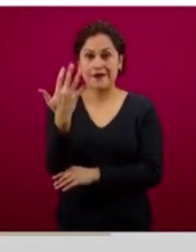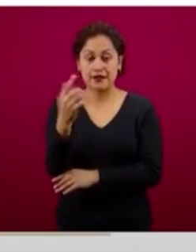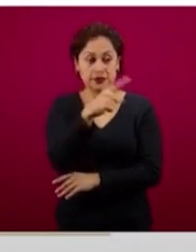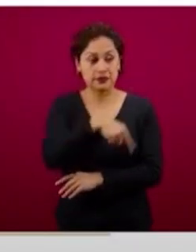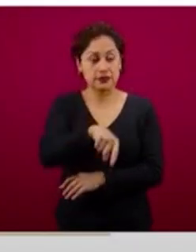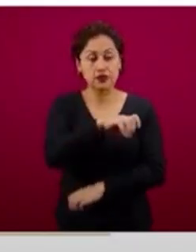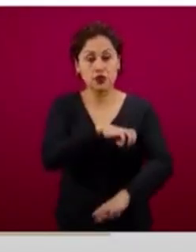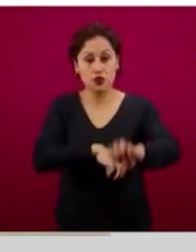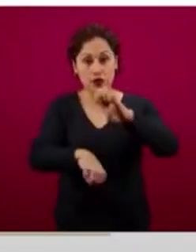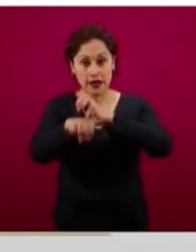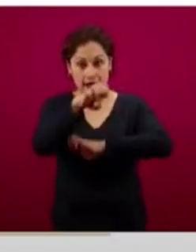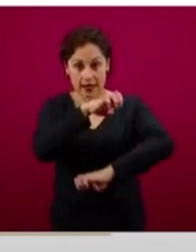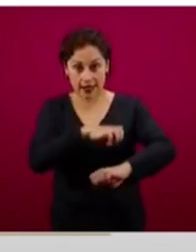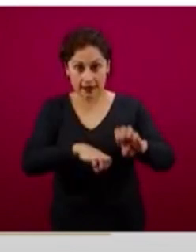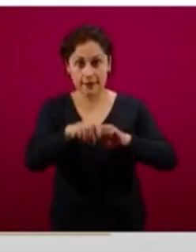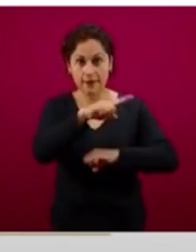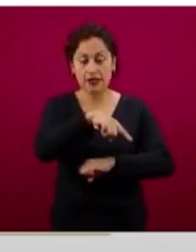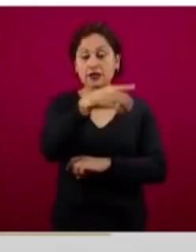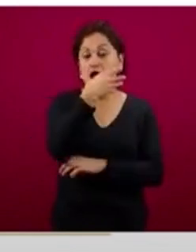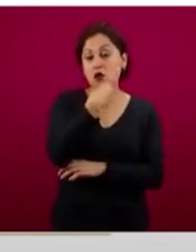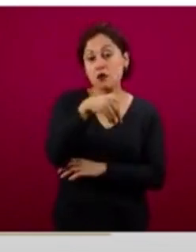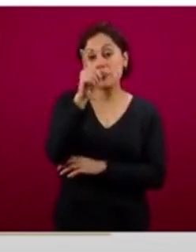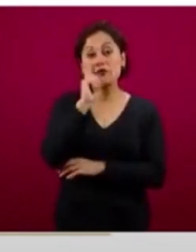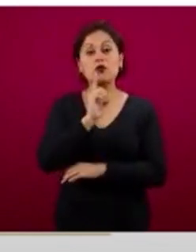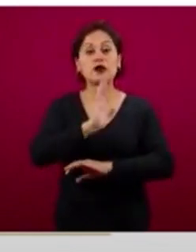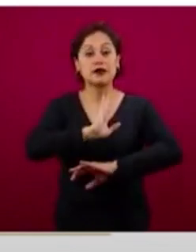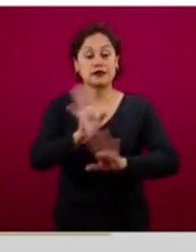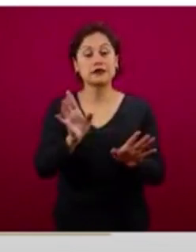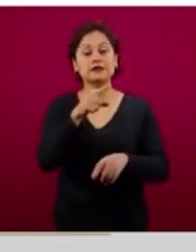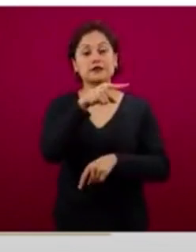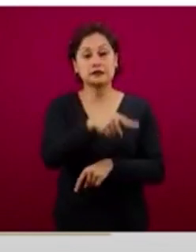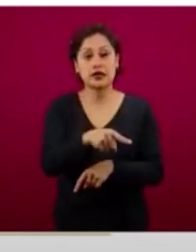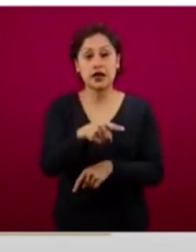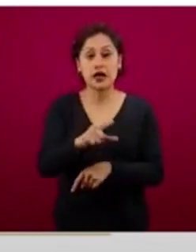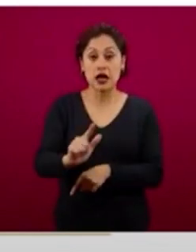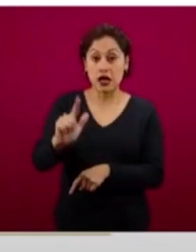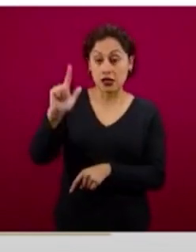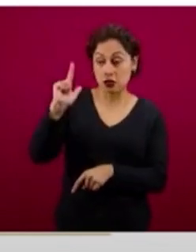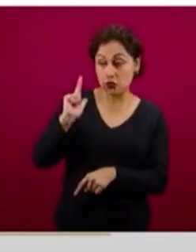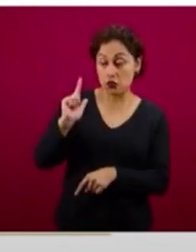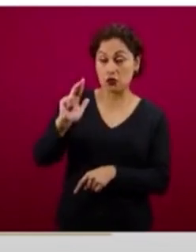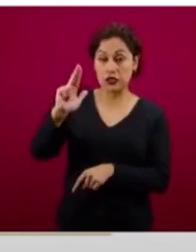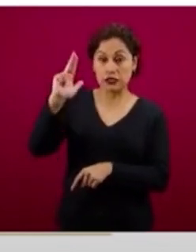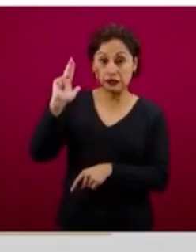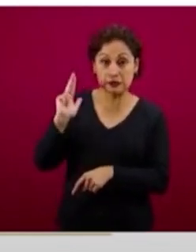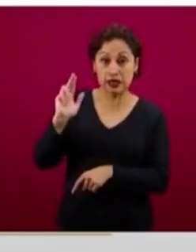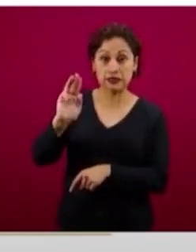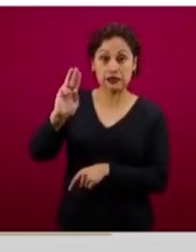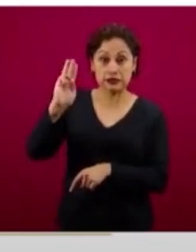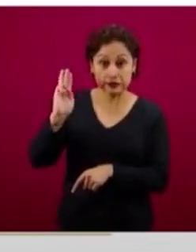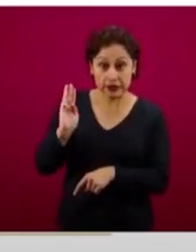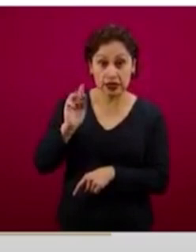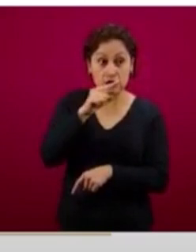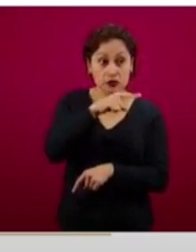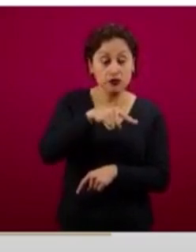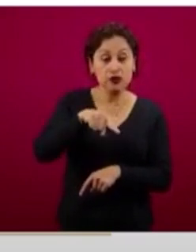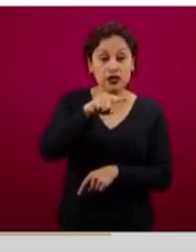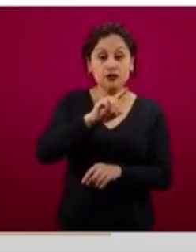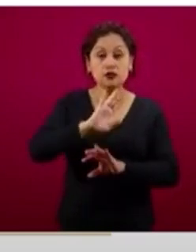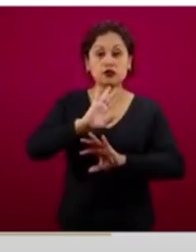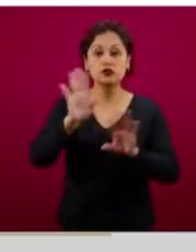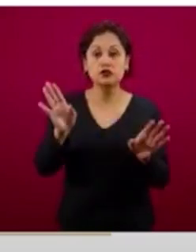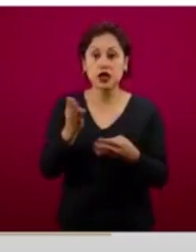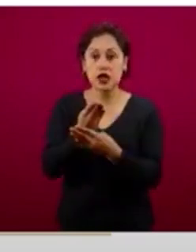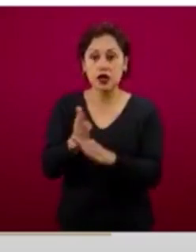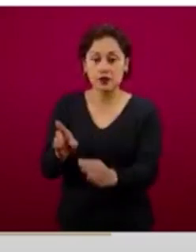empresarios que entre el lunes, el martes y el miércoles vieron en sus cuentas, después de haberse registrado, un